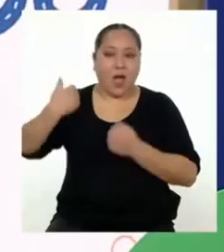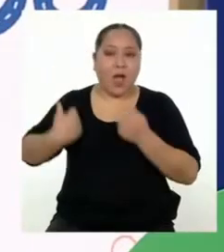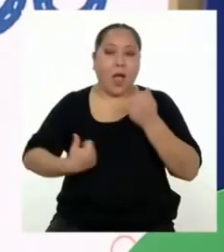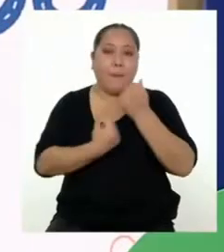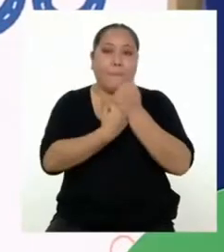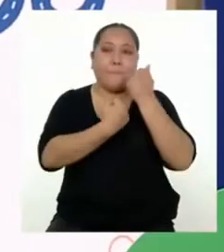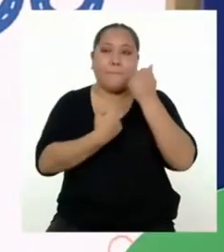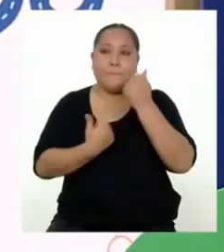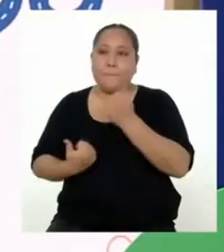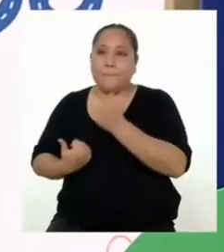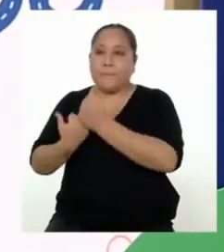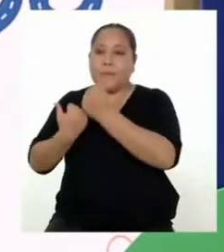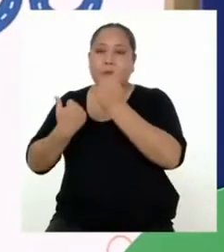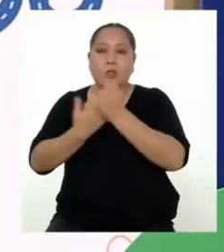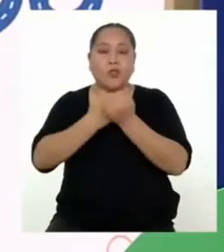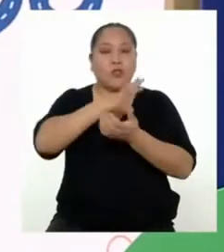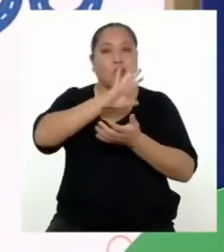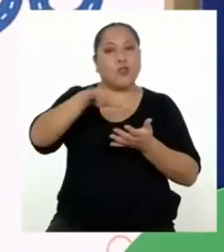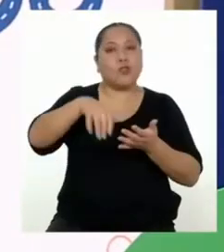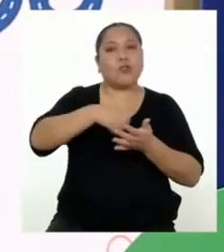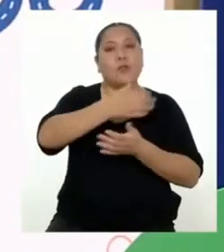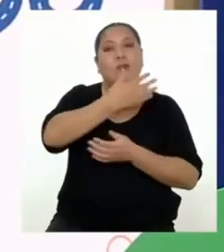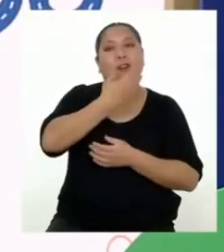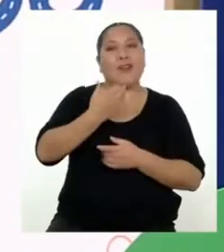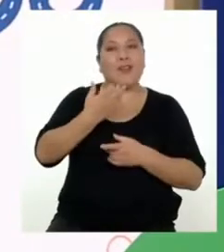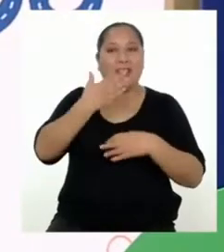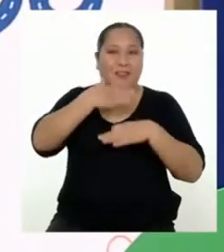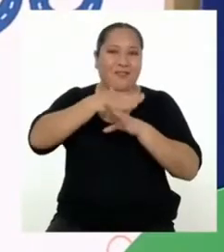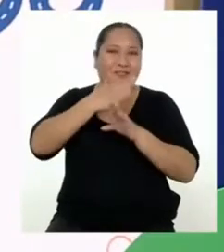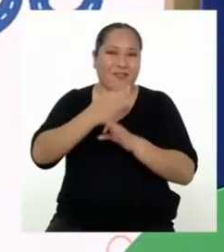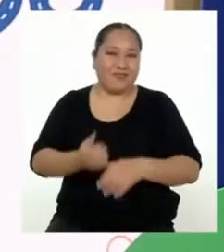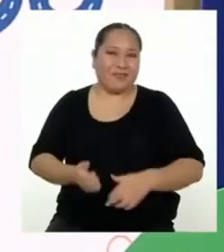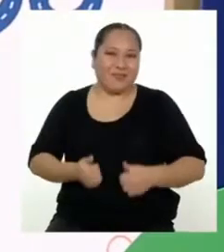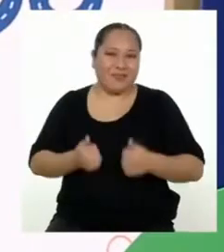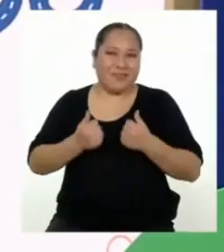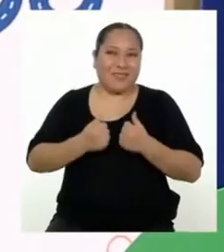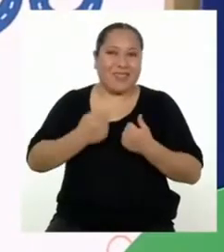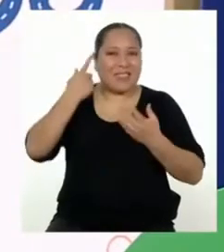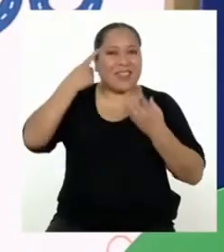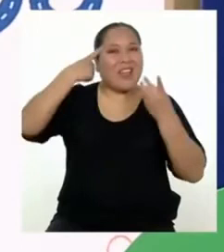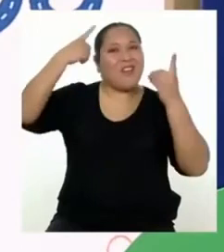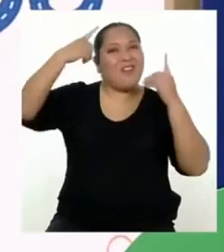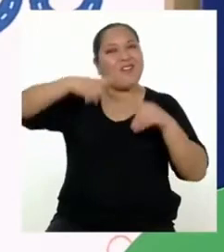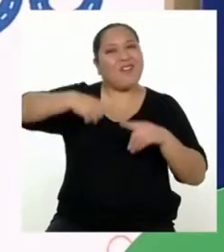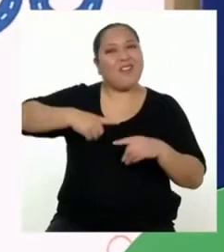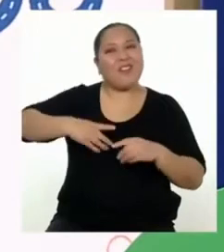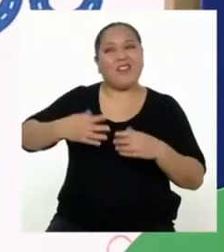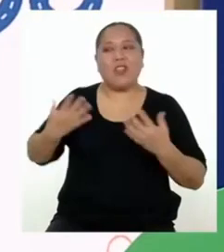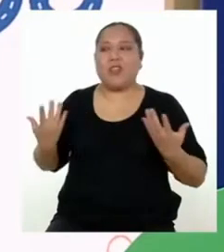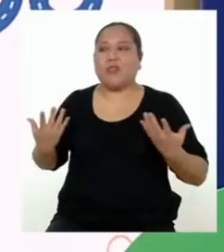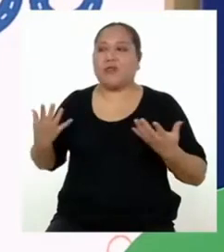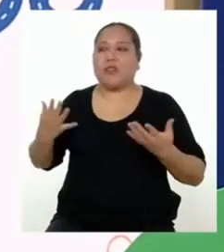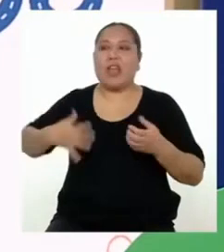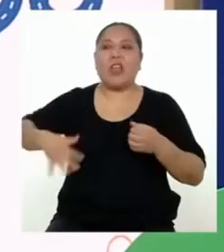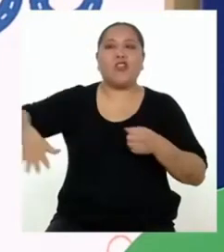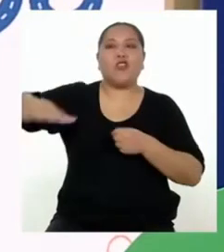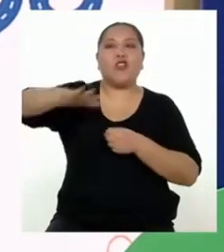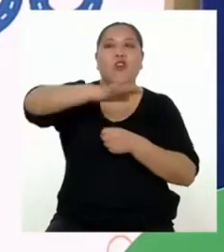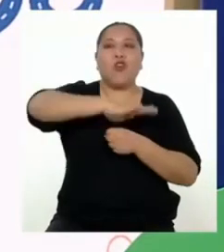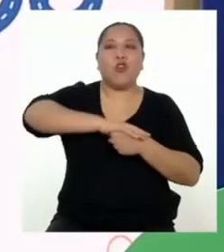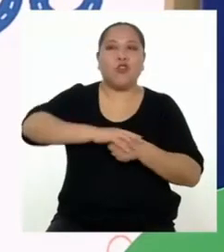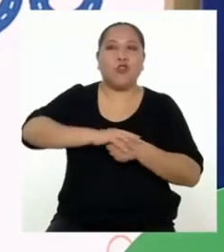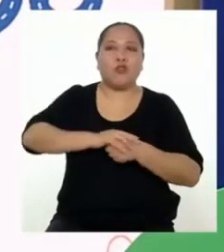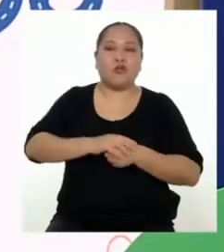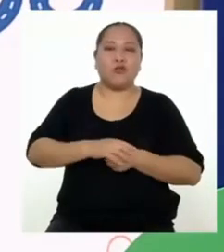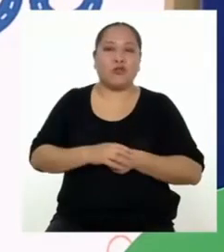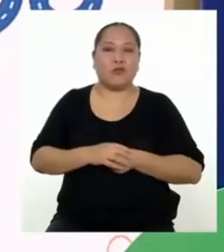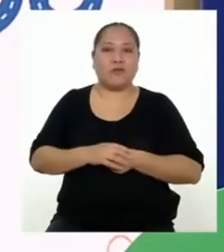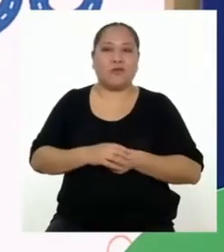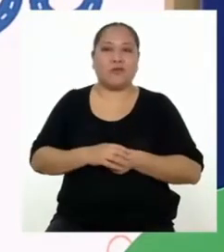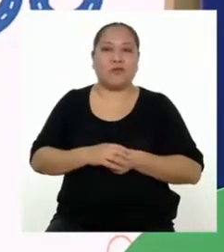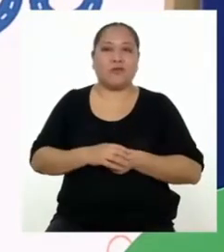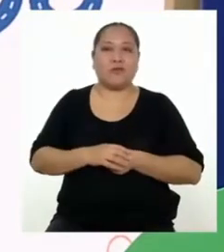Apoyándonos, todos vamos a lograr mejoras nuestros hábitos y debe ser un acuerdo mutuo, claro,